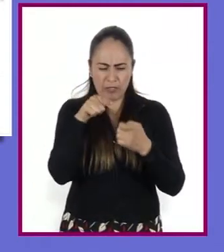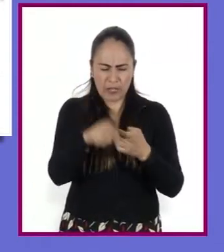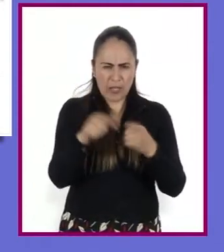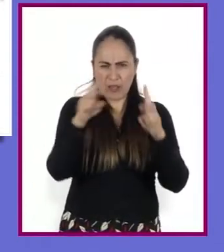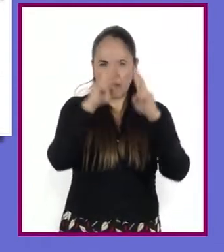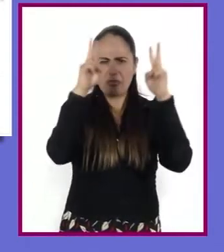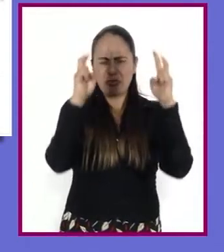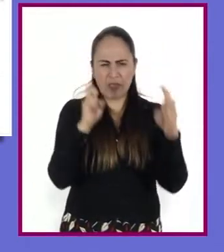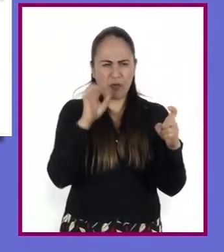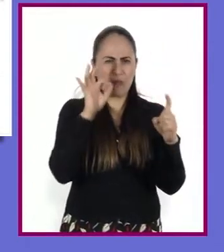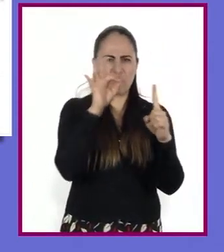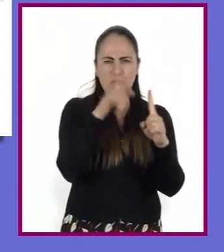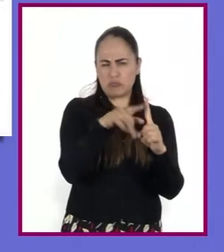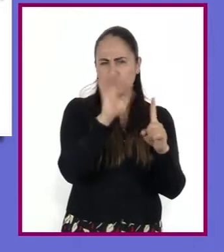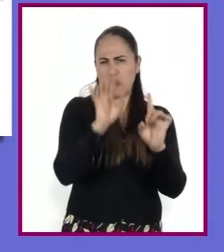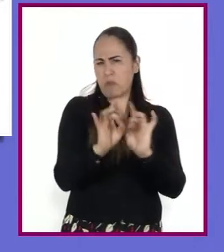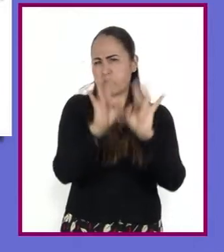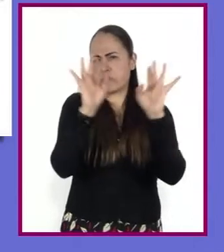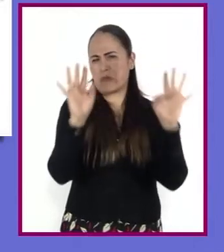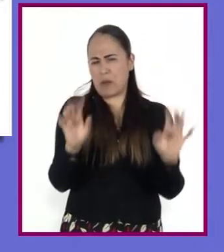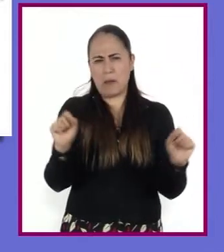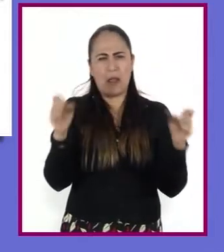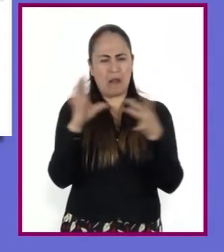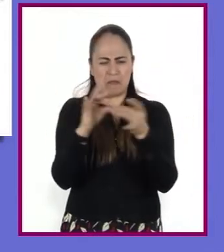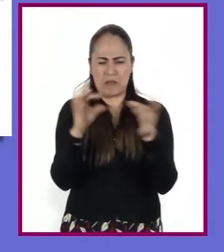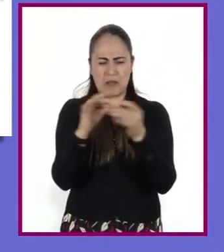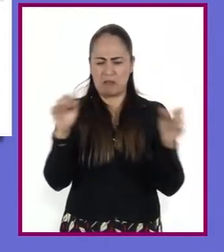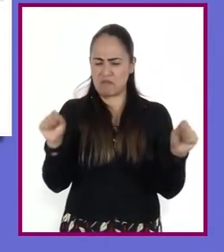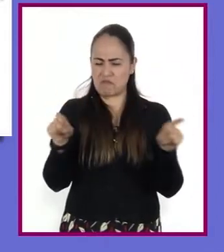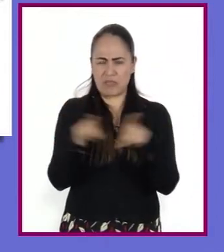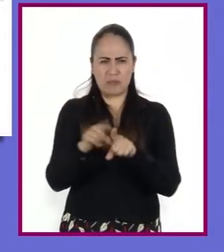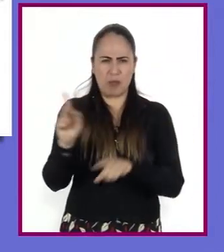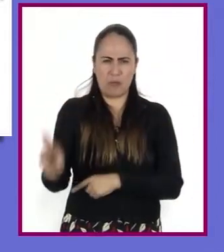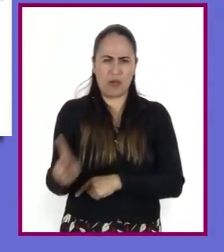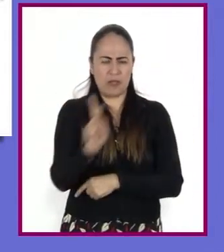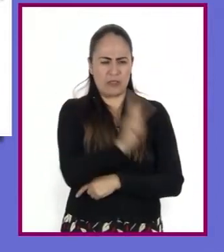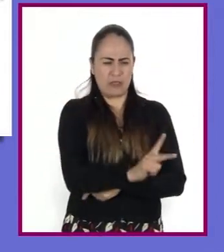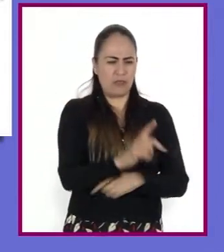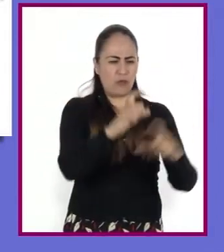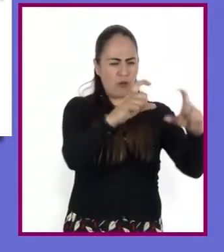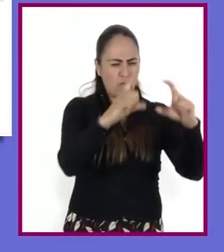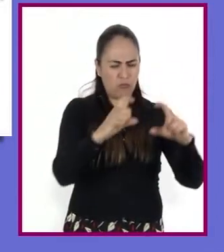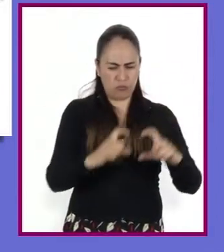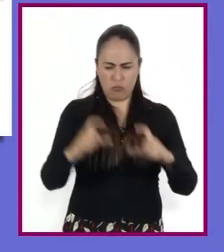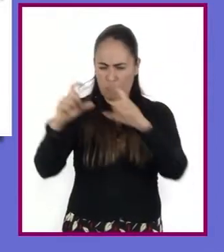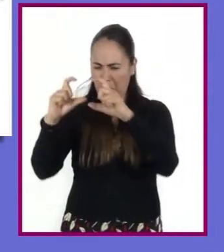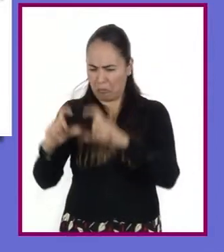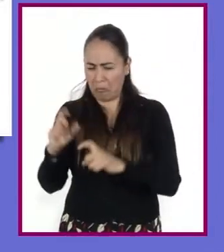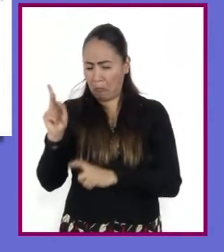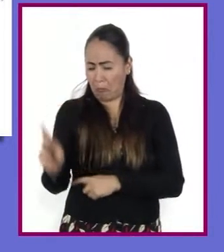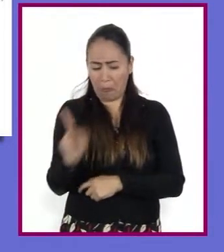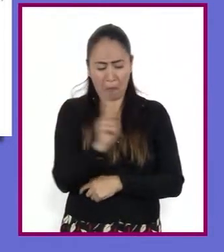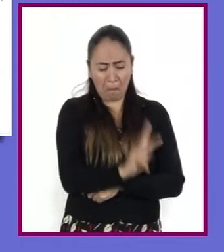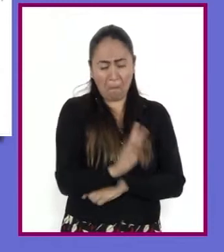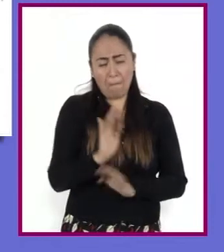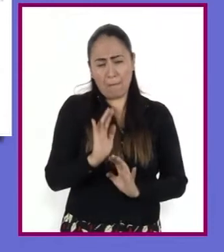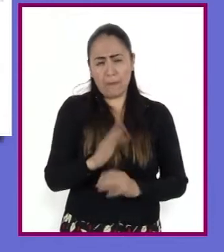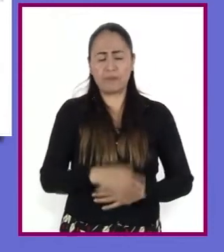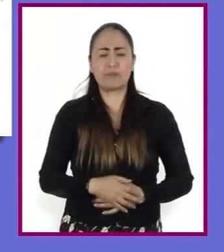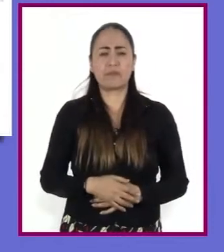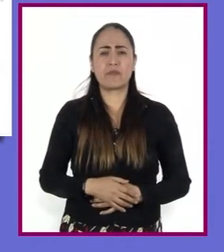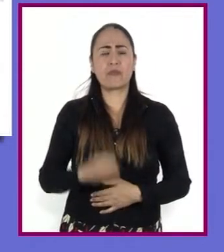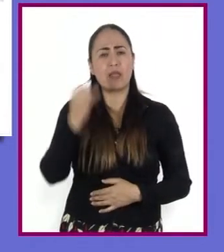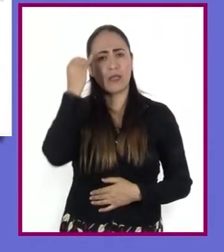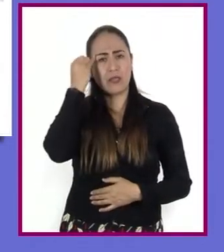un determinado fenómeno. Incluso, pueden tener una estructura idéntica o parecida. Las